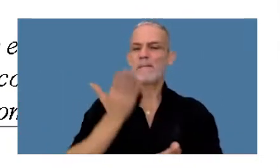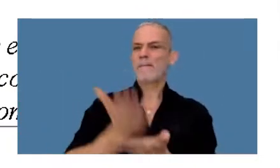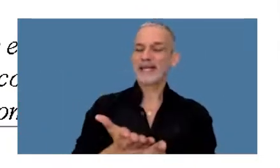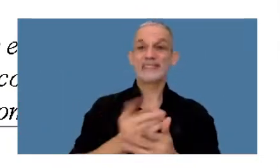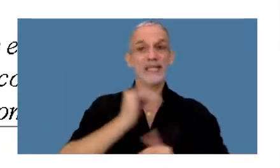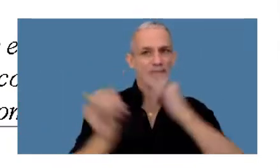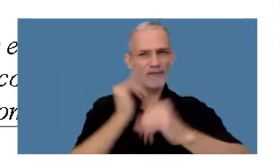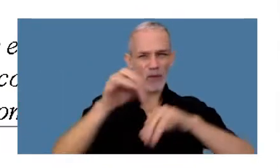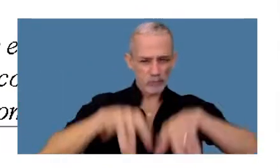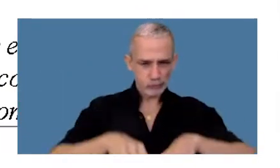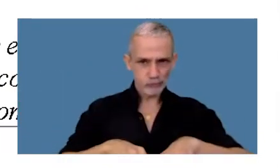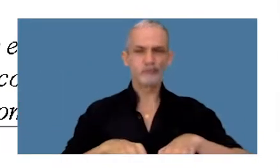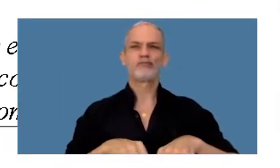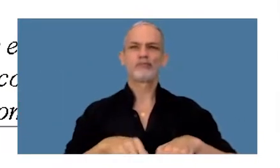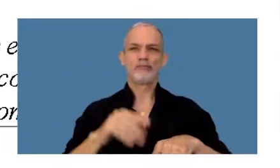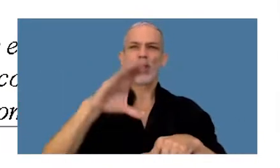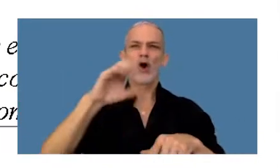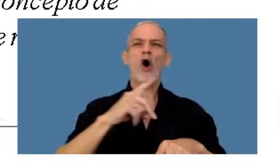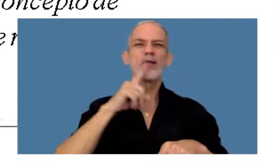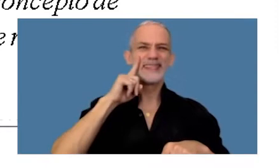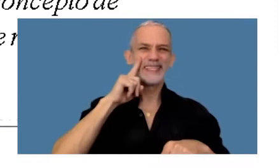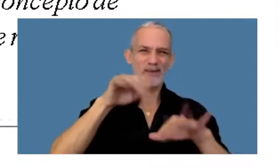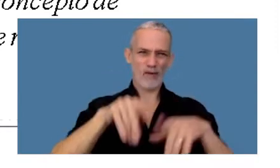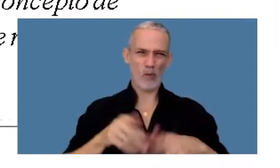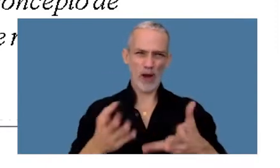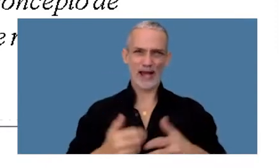informáticamente ese formulario.